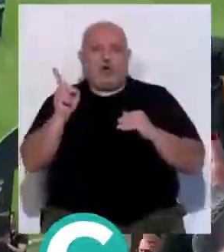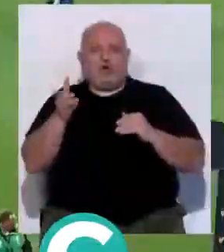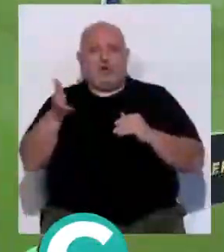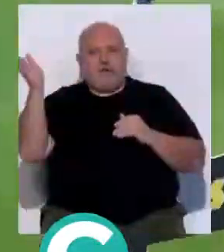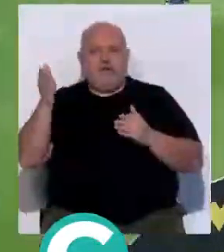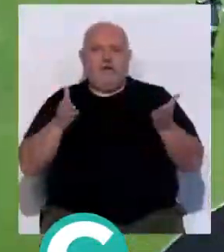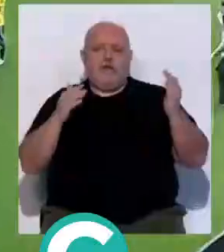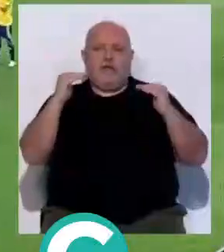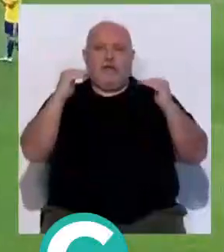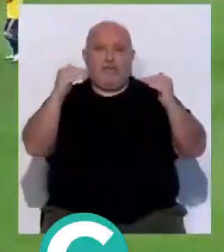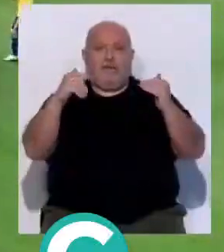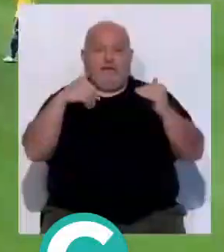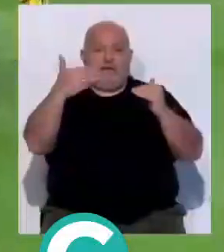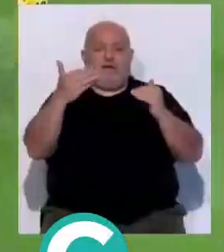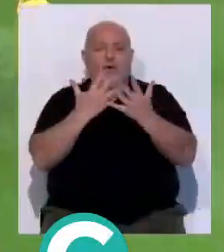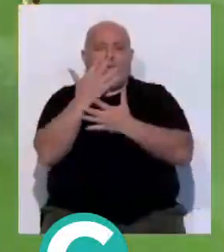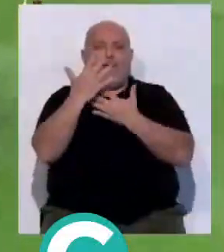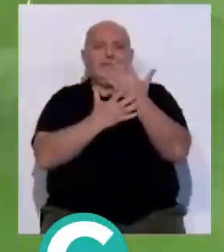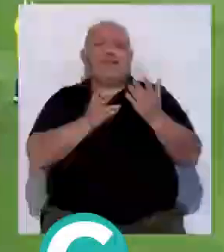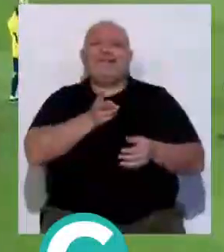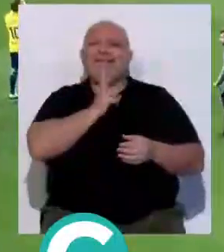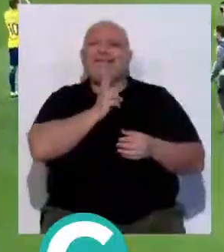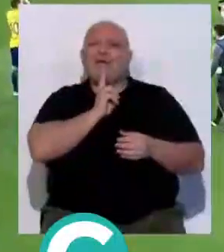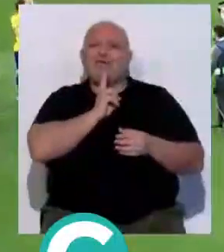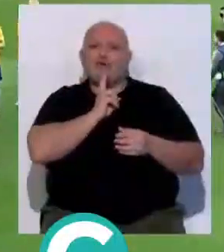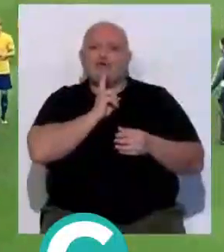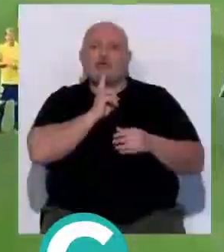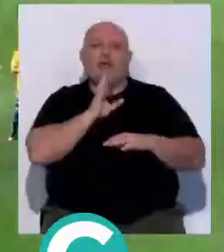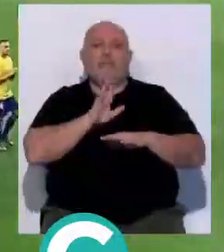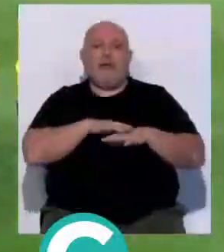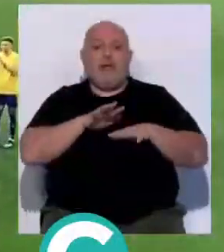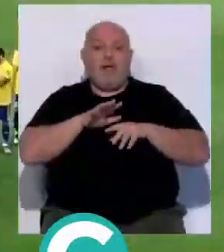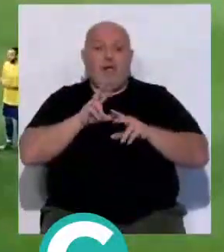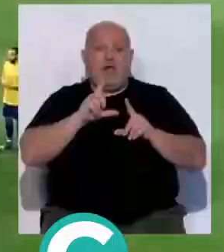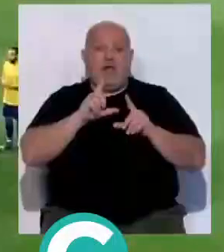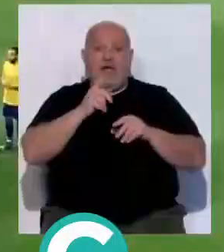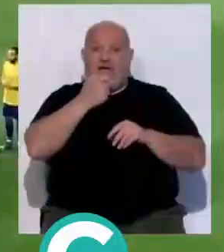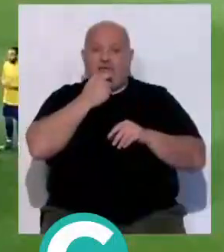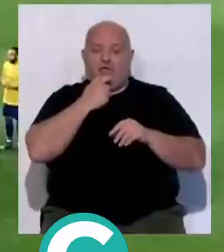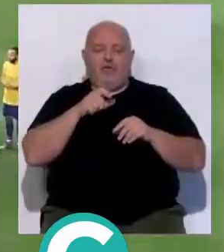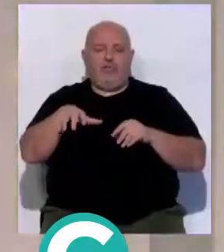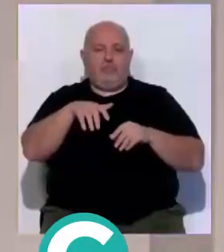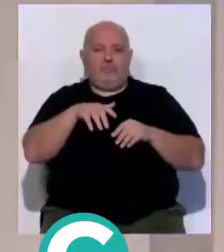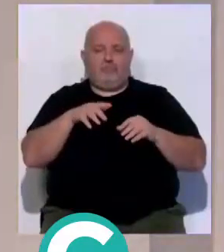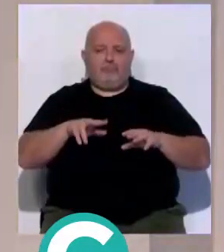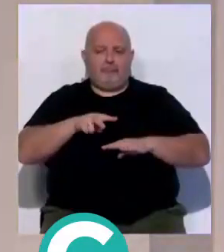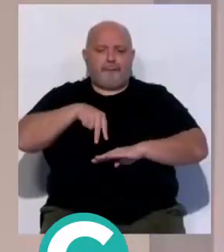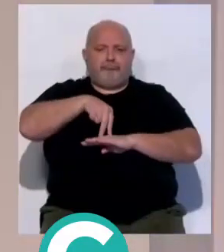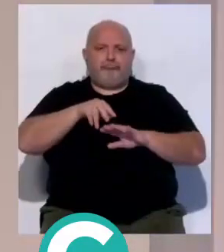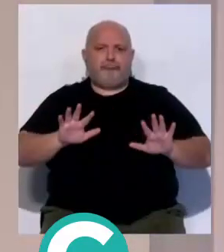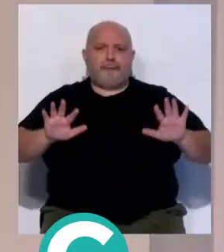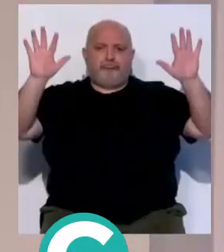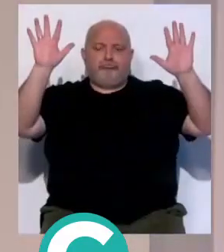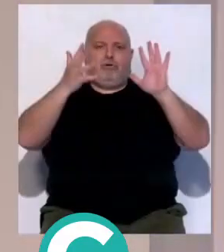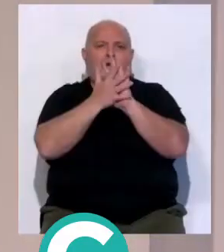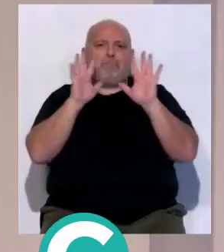preferencia y fondo sur, de guantes negros, para que a la salida del equipo arbitral los tengan los aficionados puestos, levantando las manos al